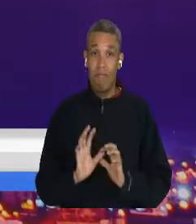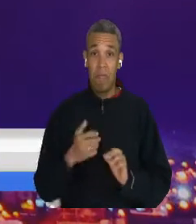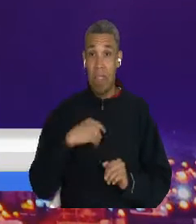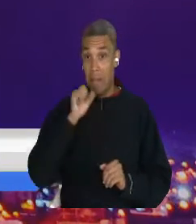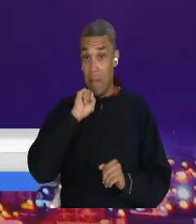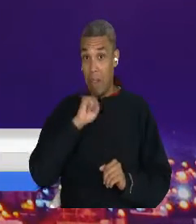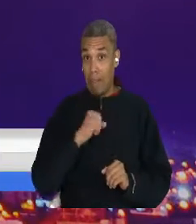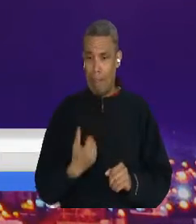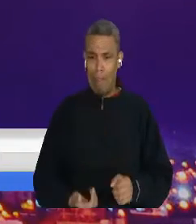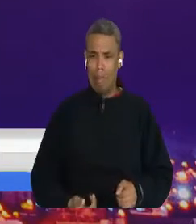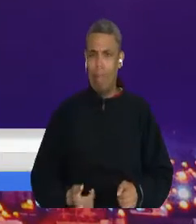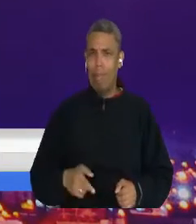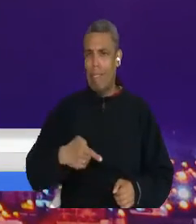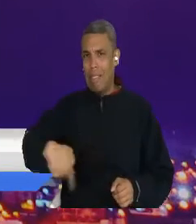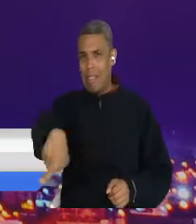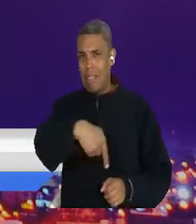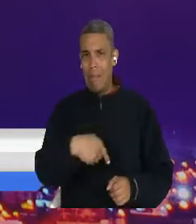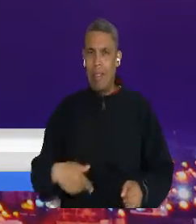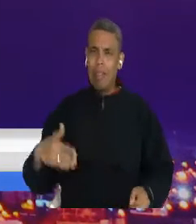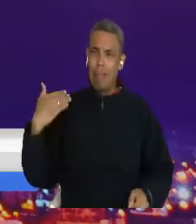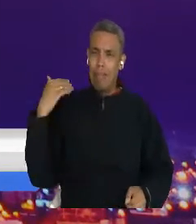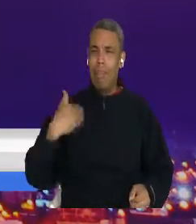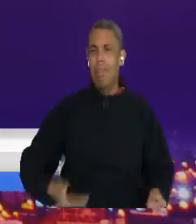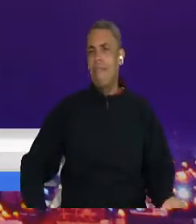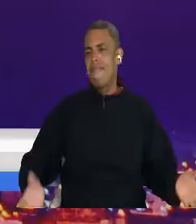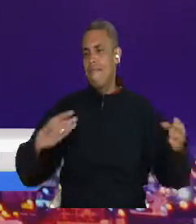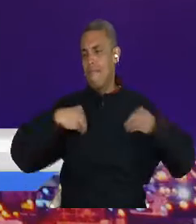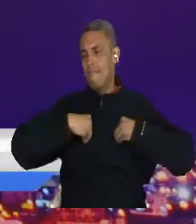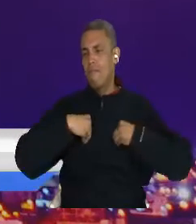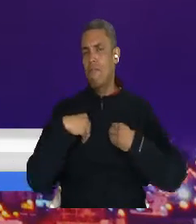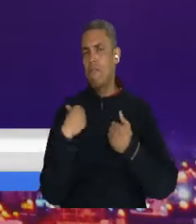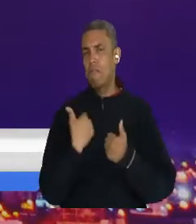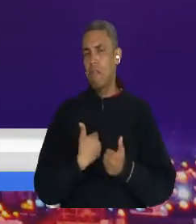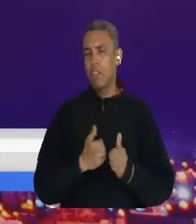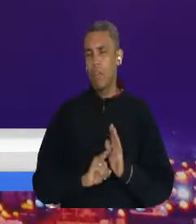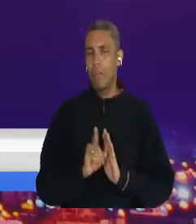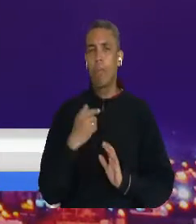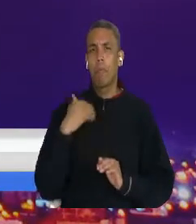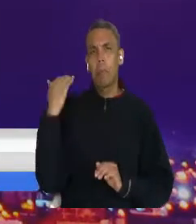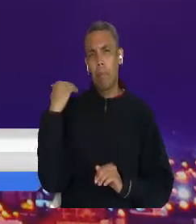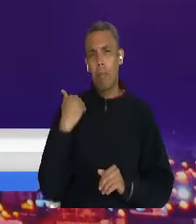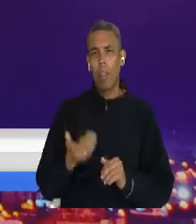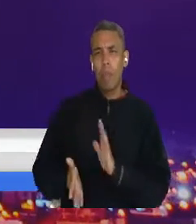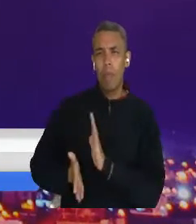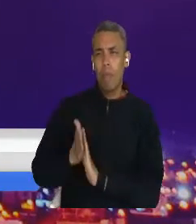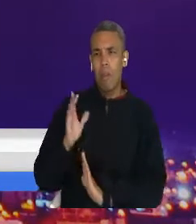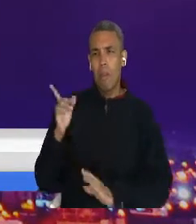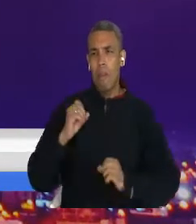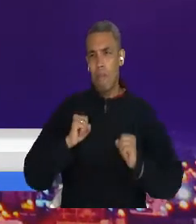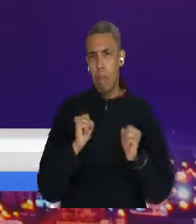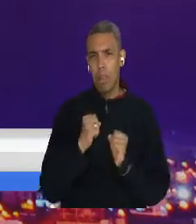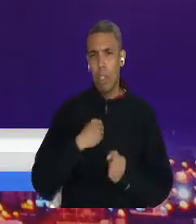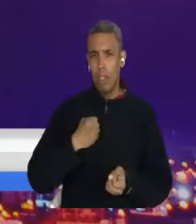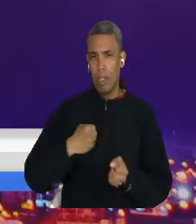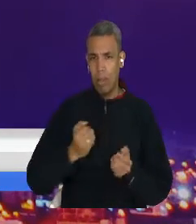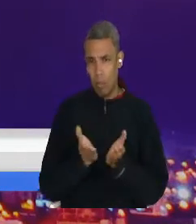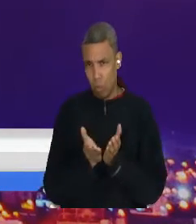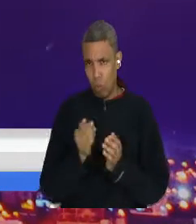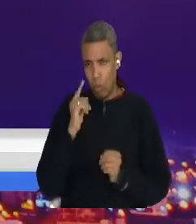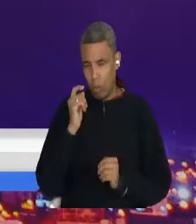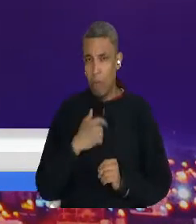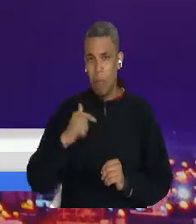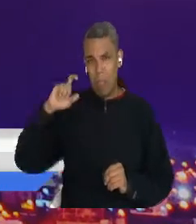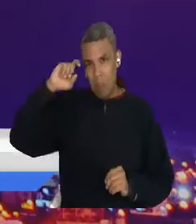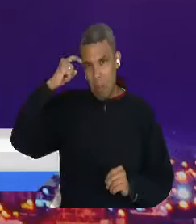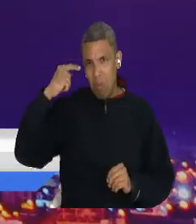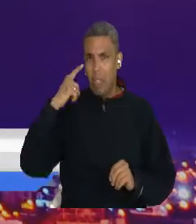Tuve la oportunidad de estudiar en la ciudad de Bogotá, de formarme como profesional en gobierno y relaciones internacionales,